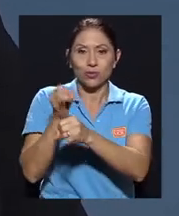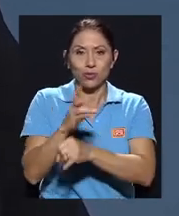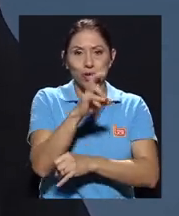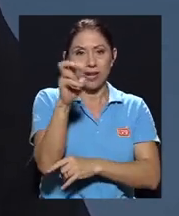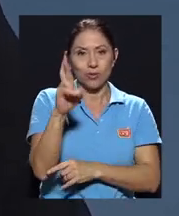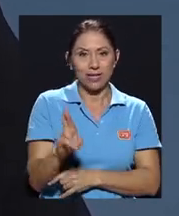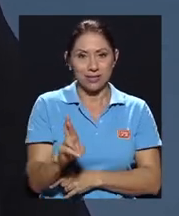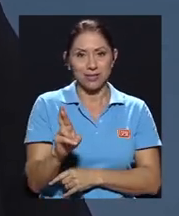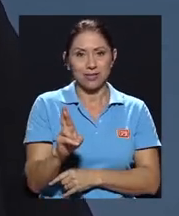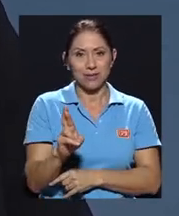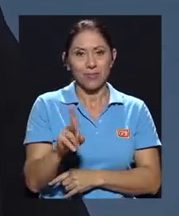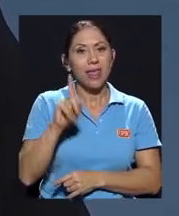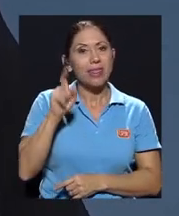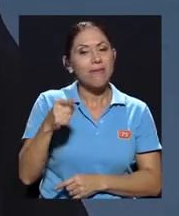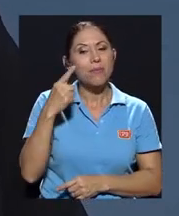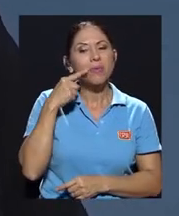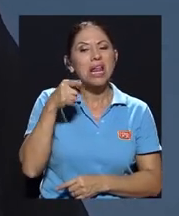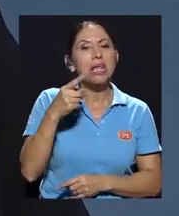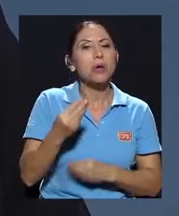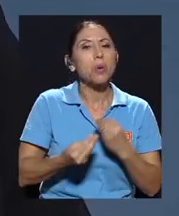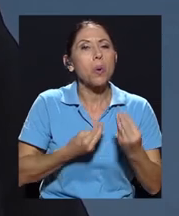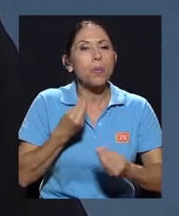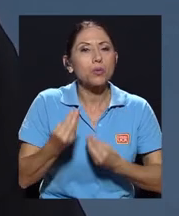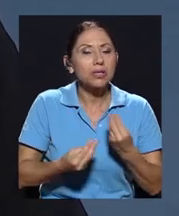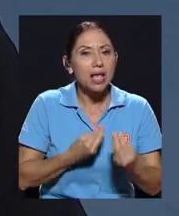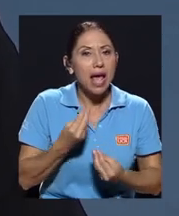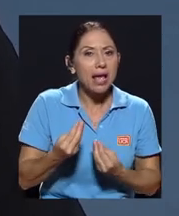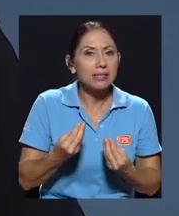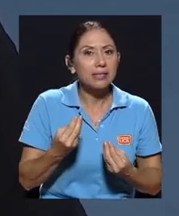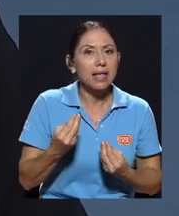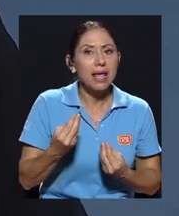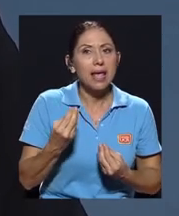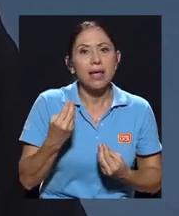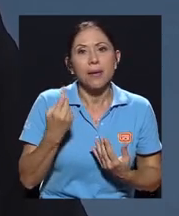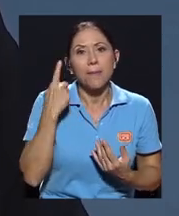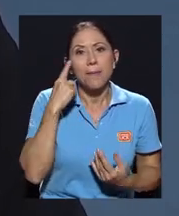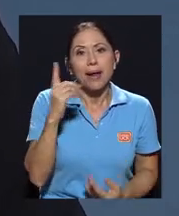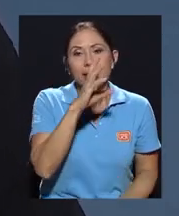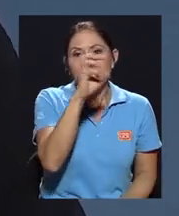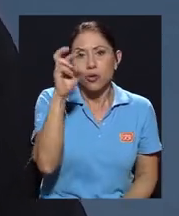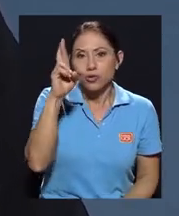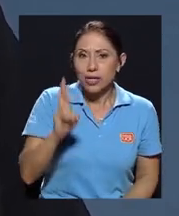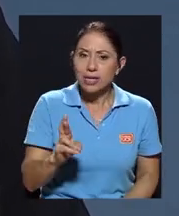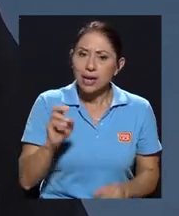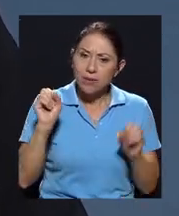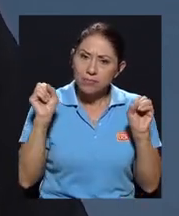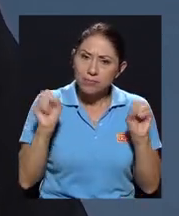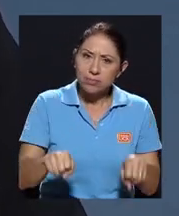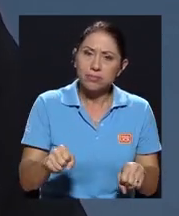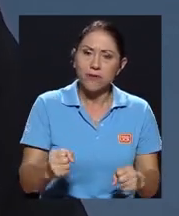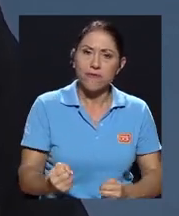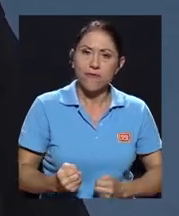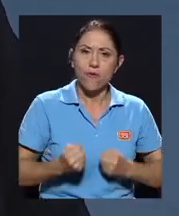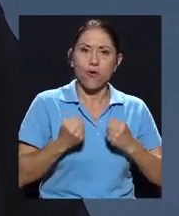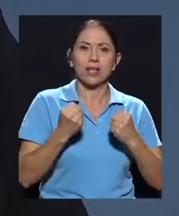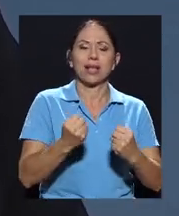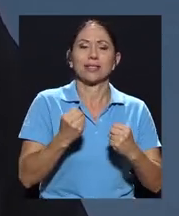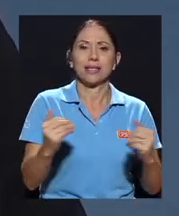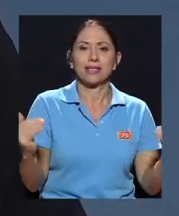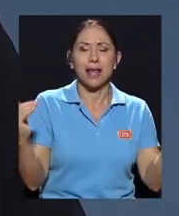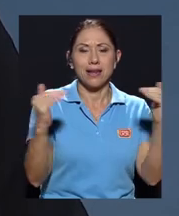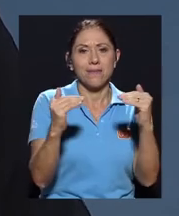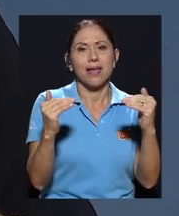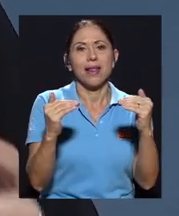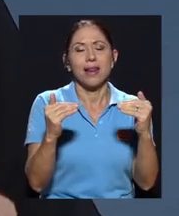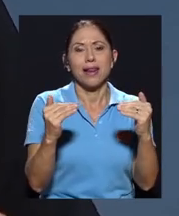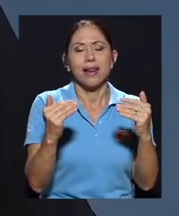tenemos que ver cómo se hace para que Costa Rica tenga la capacidad de fortalecerse a nivel,